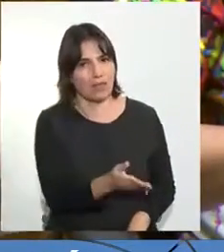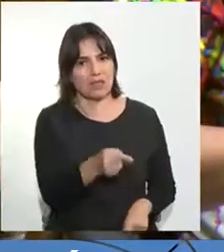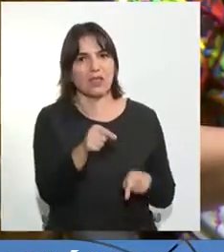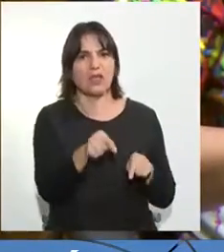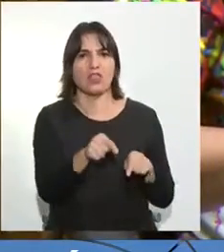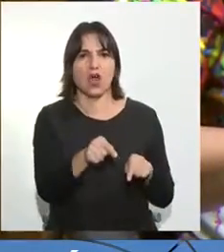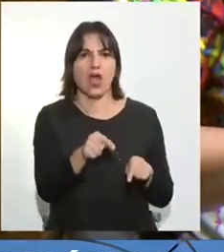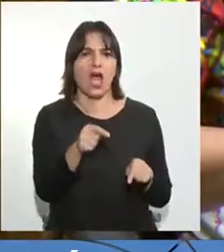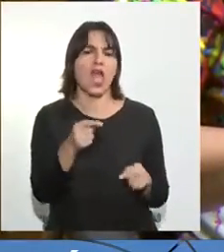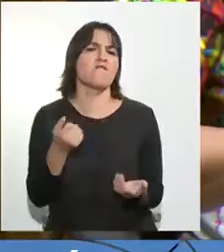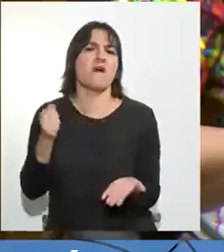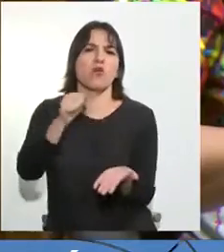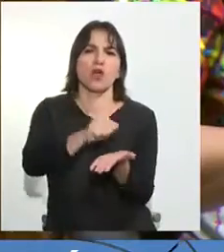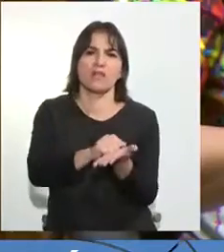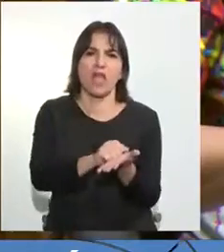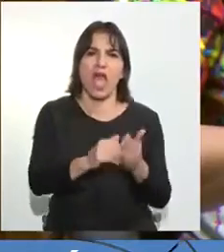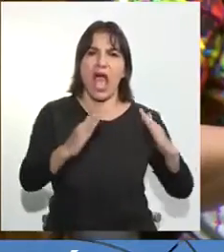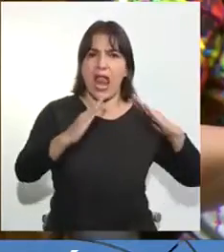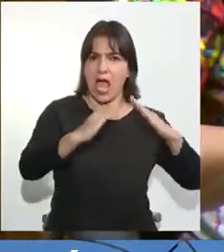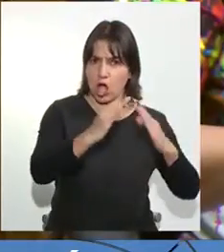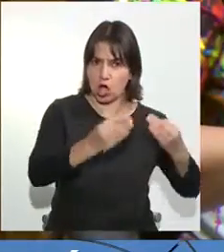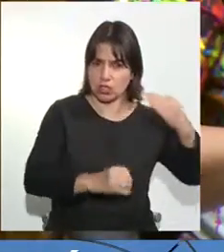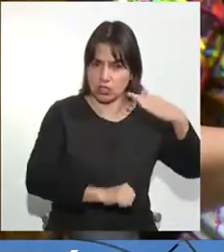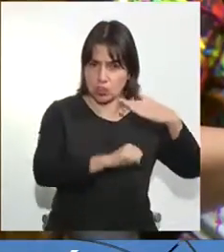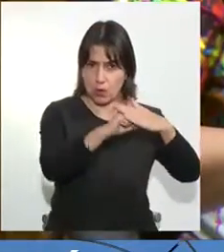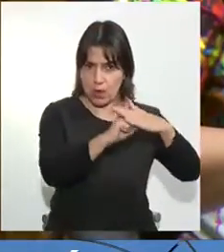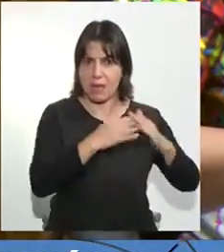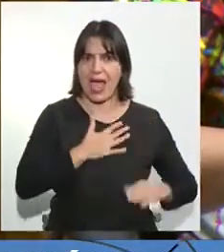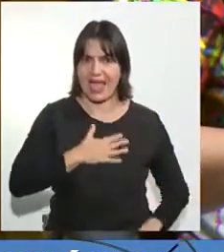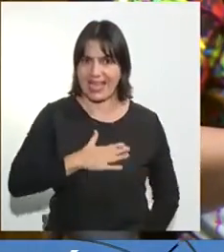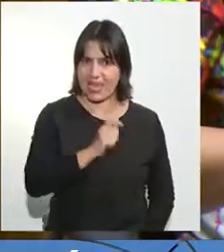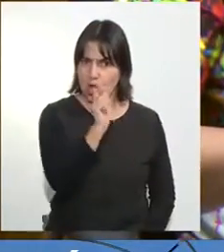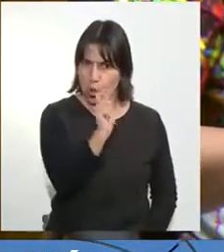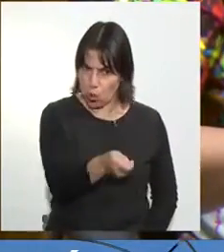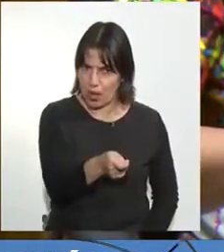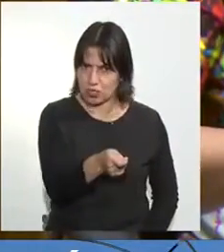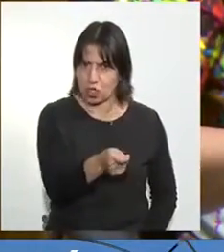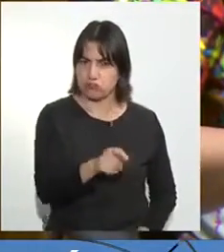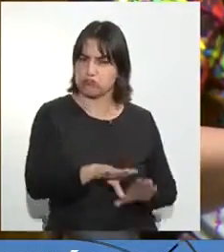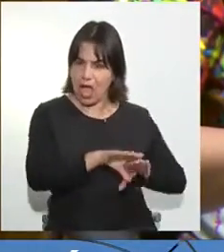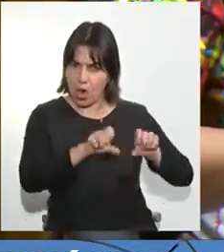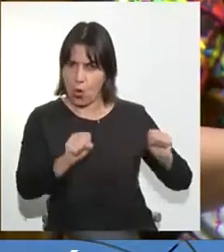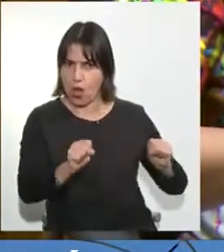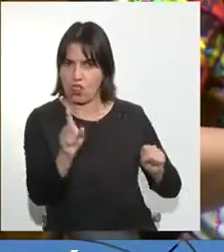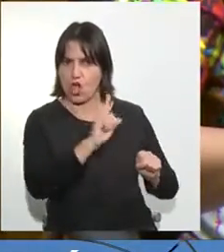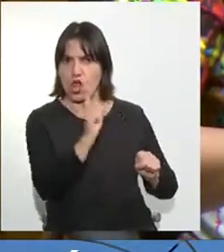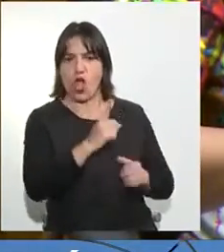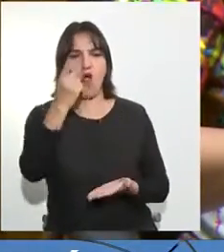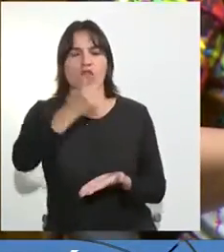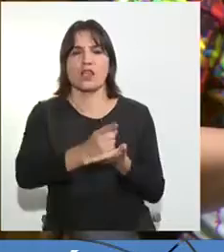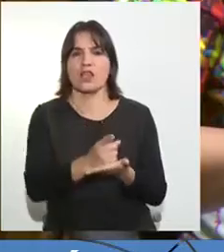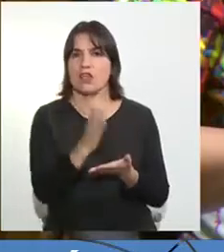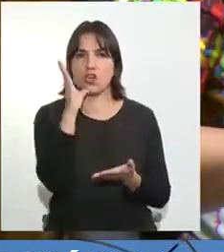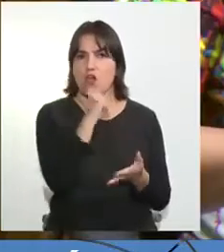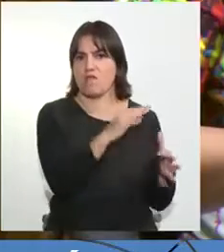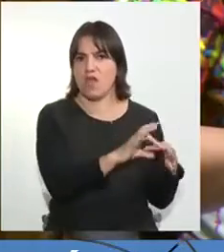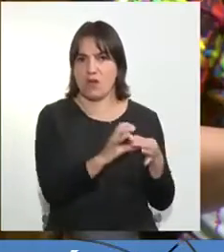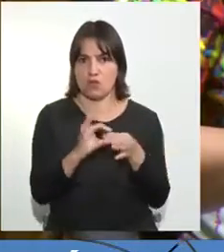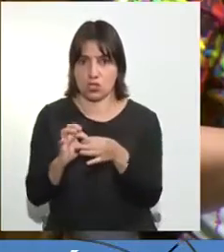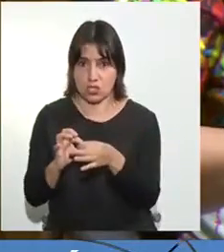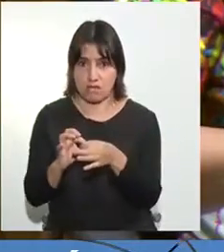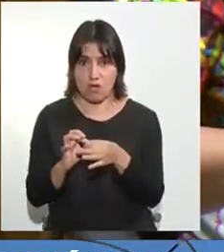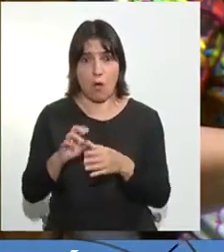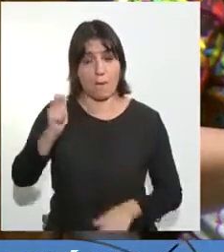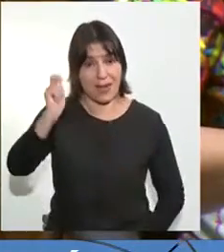de queja a la Corte Suprema. Yo quiero jueces en la Corte de Apelaciones que sintonicen y que no reciban presiones. No había motivo alguno para que un juez de